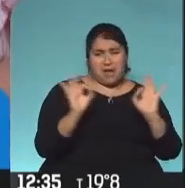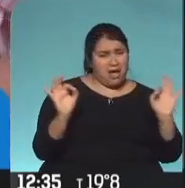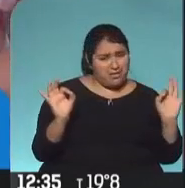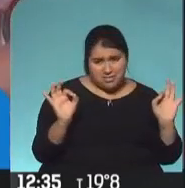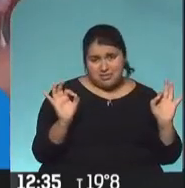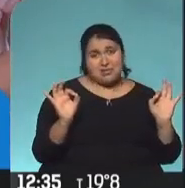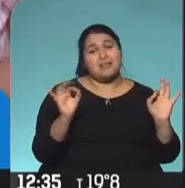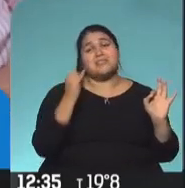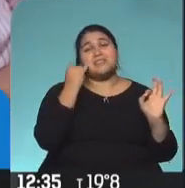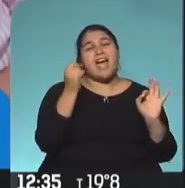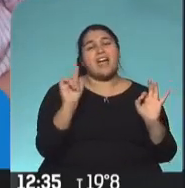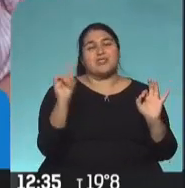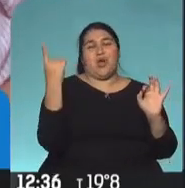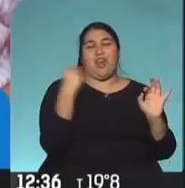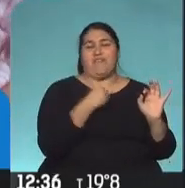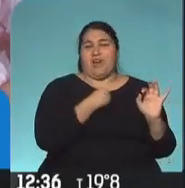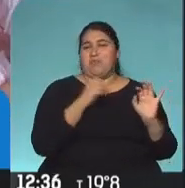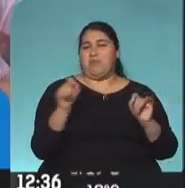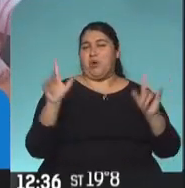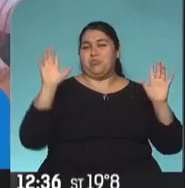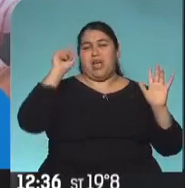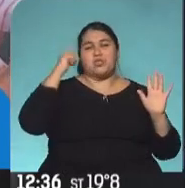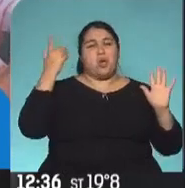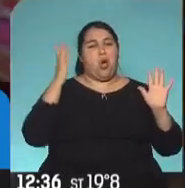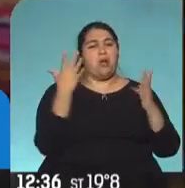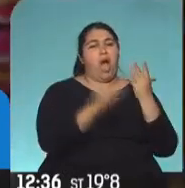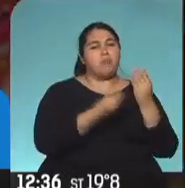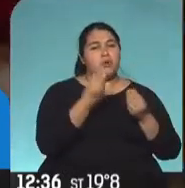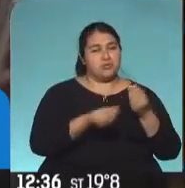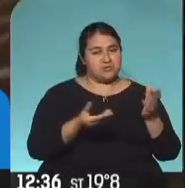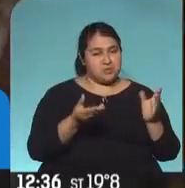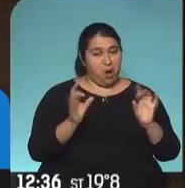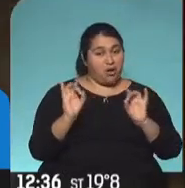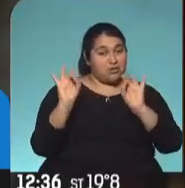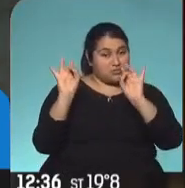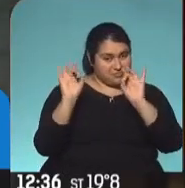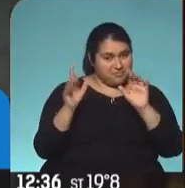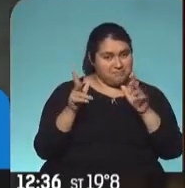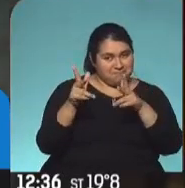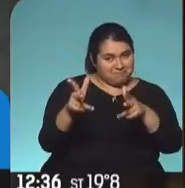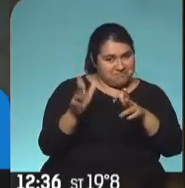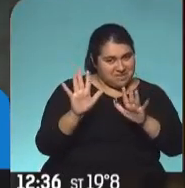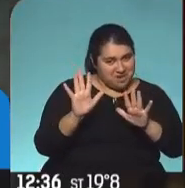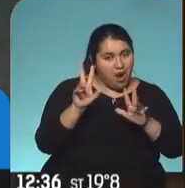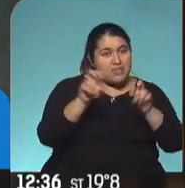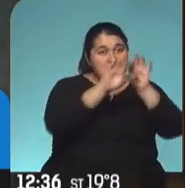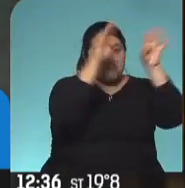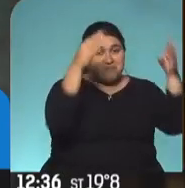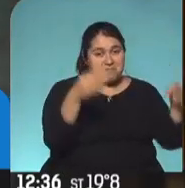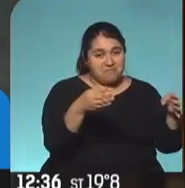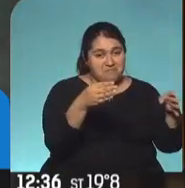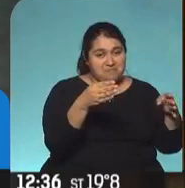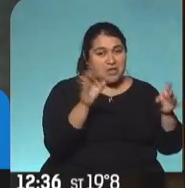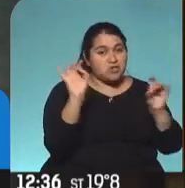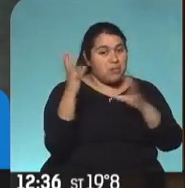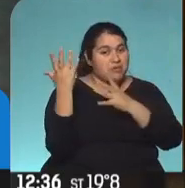hacen desinteresadamente, imaginate si esto fuese con el apoyo. No solamente, y es buenísimo rescatar esto de los comedores, pero la falta de apoyo